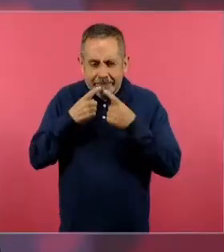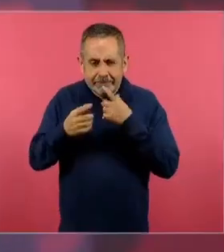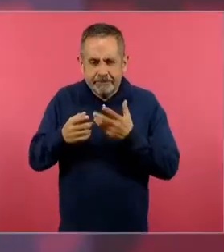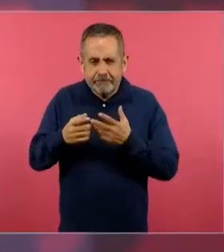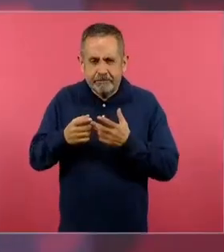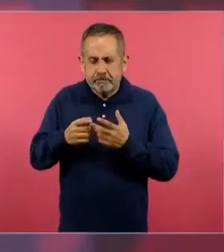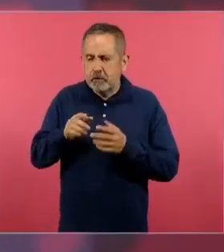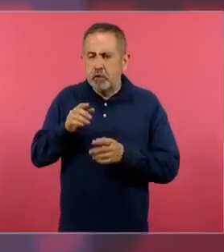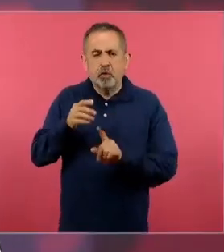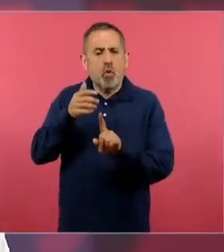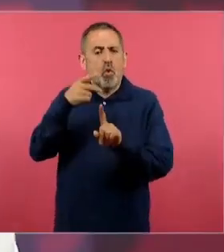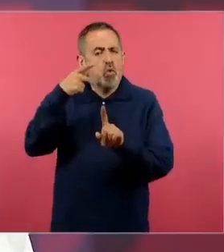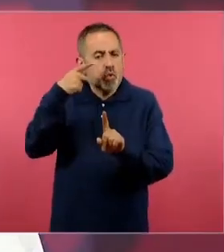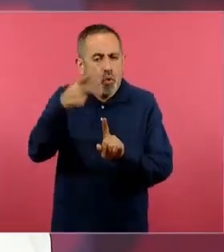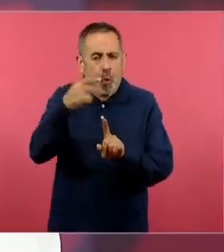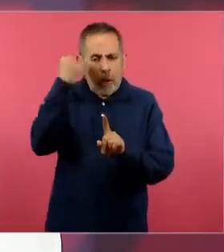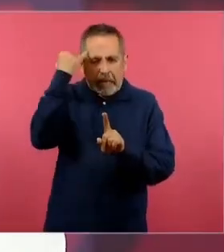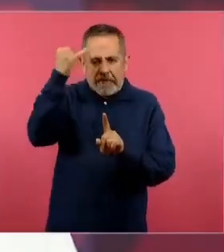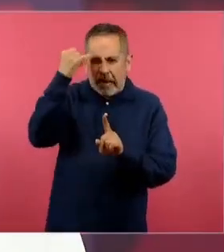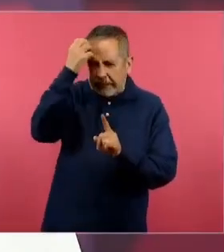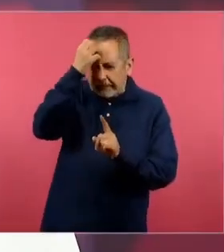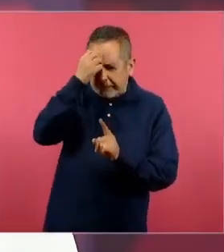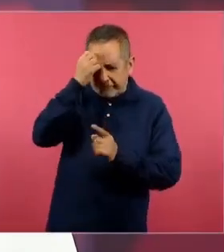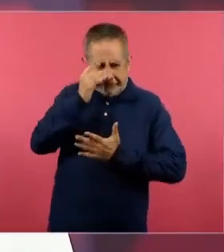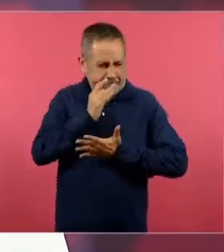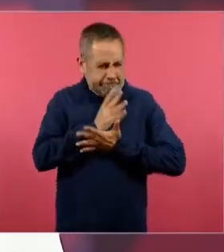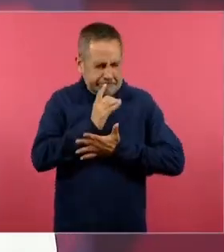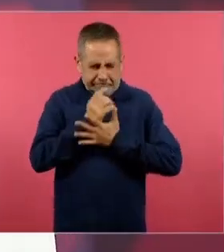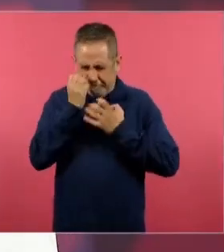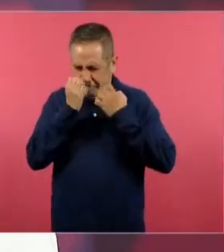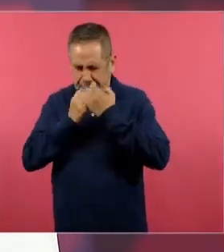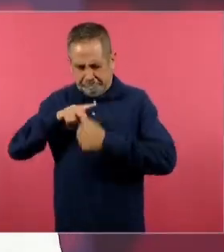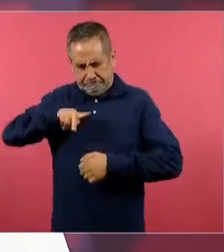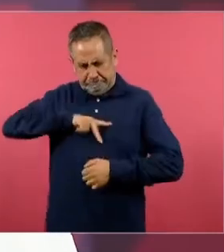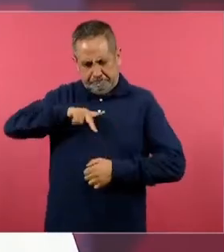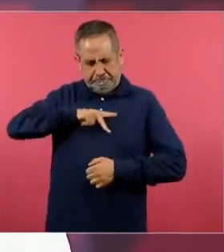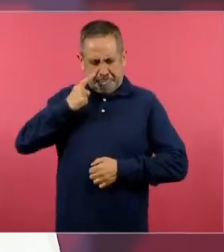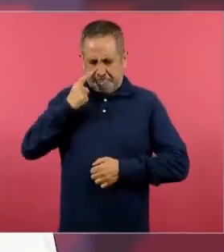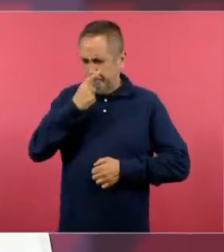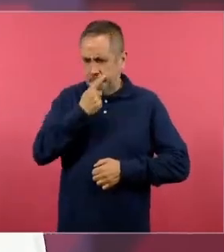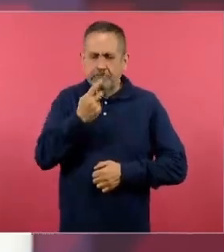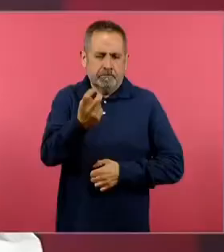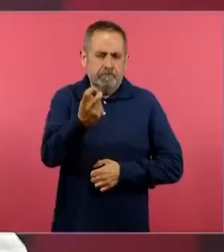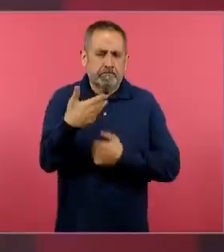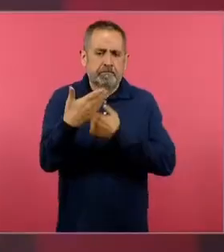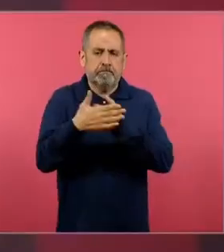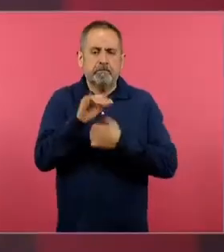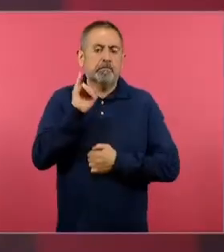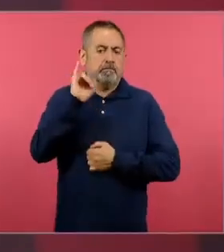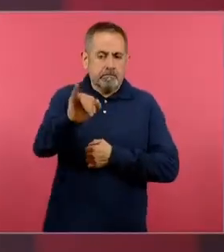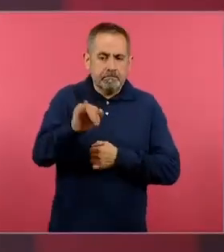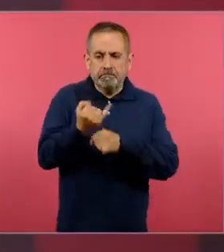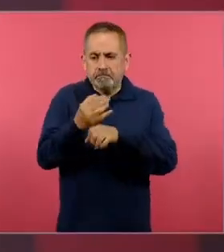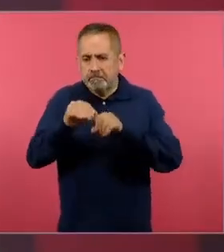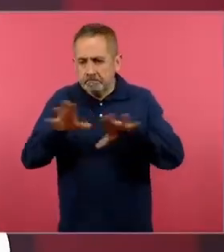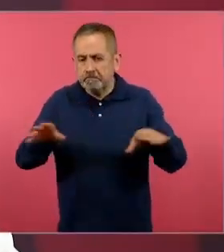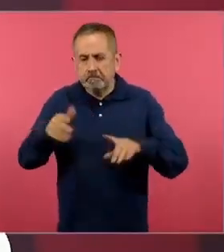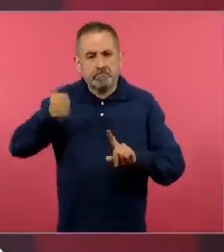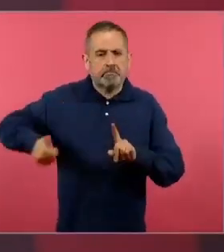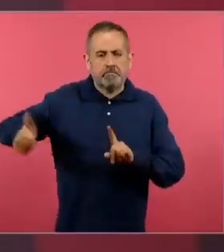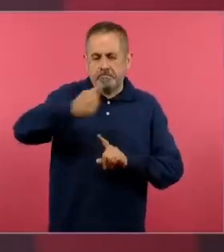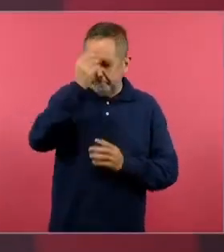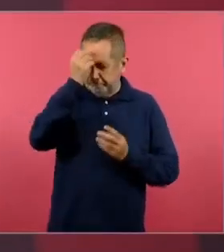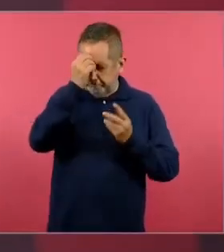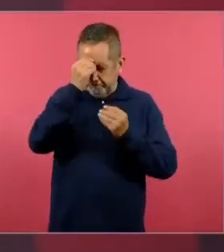ten tu propio criterio. Entonces, vamos a buscar, a dar información y a partir de eso generar nuestro propio criterio.